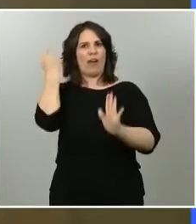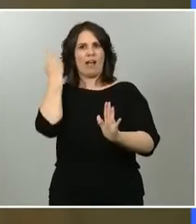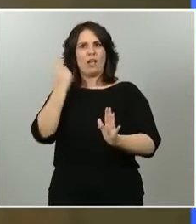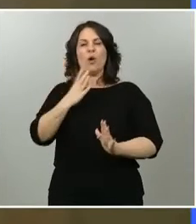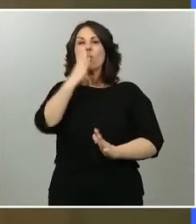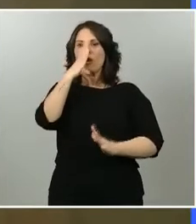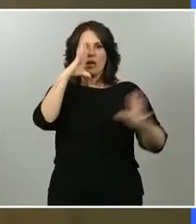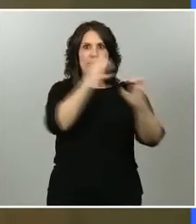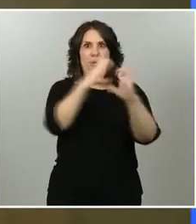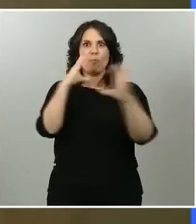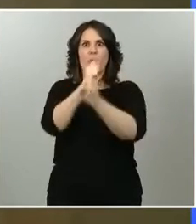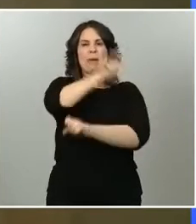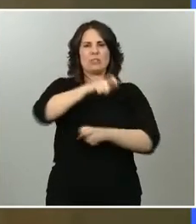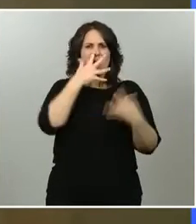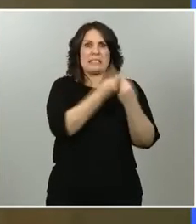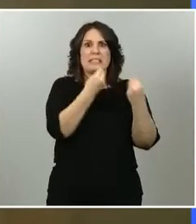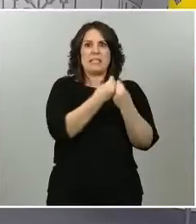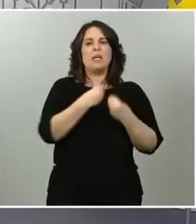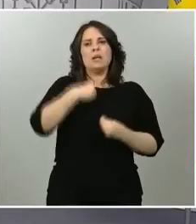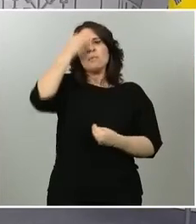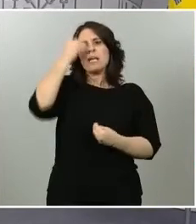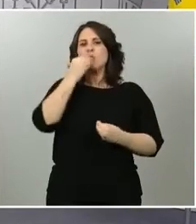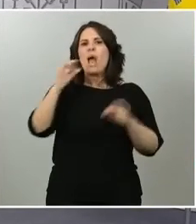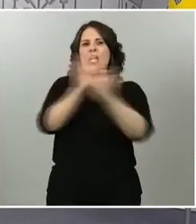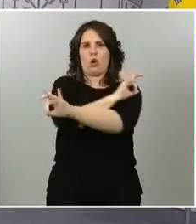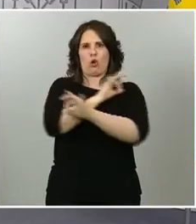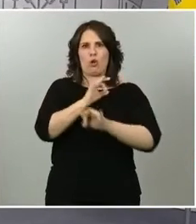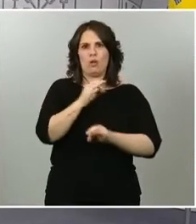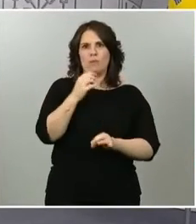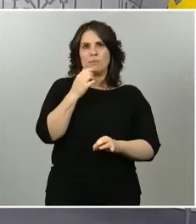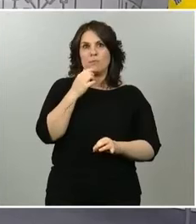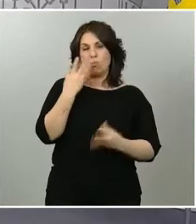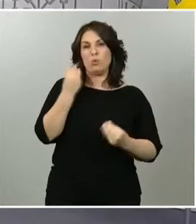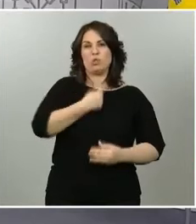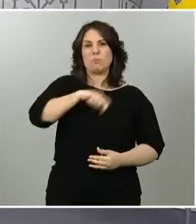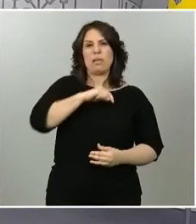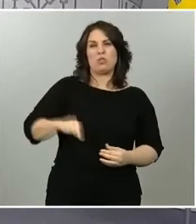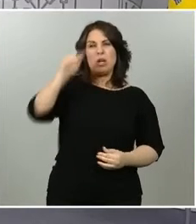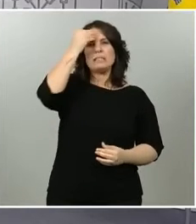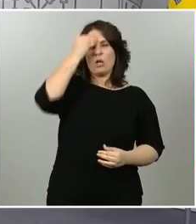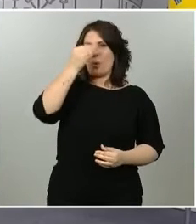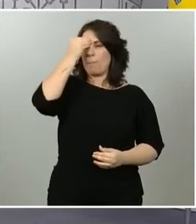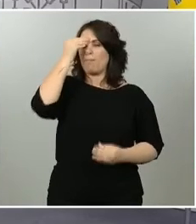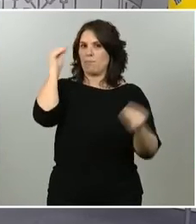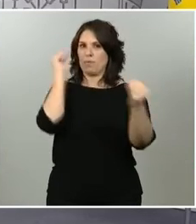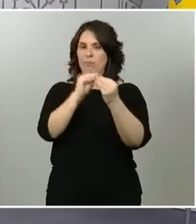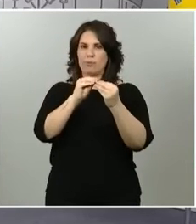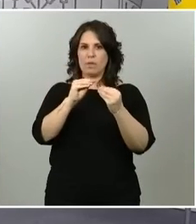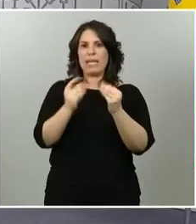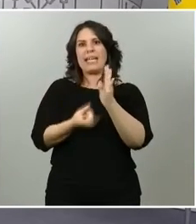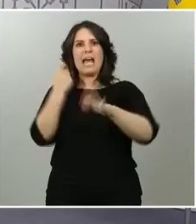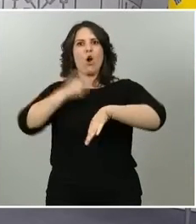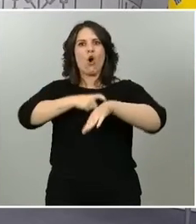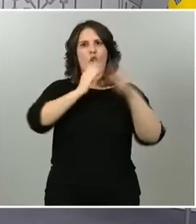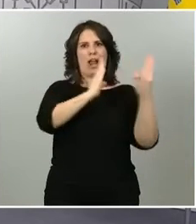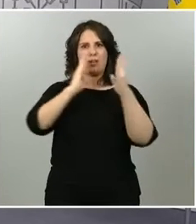que habría que cambiar. Yo creo que es una cuestión que está en la mesa de muchos españoles. Por otro lado, si seguirá vigente a partir de mañana